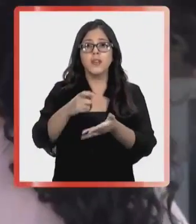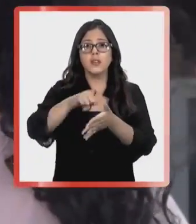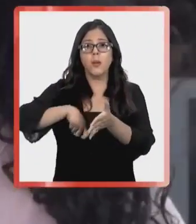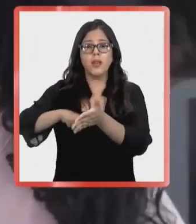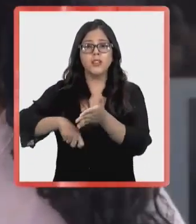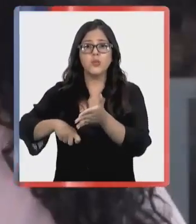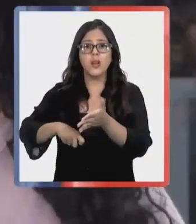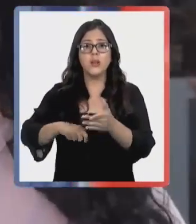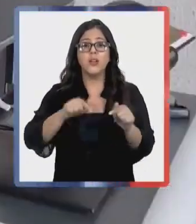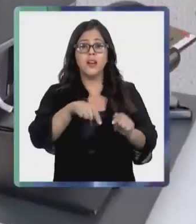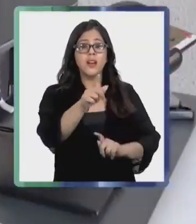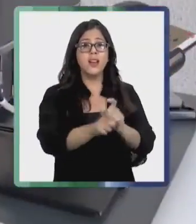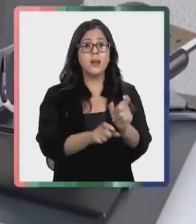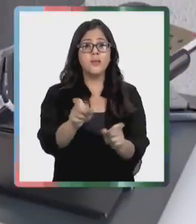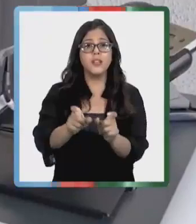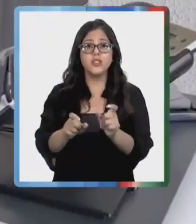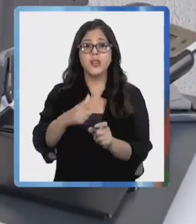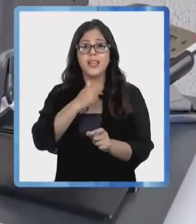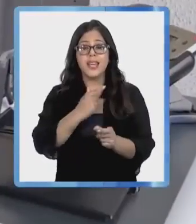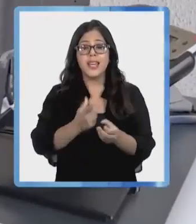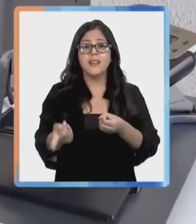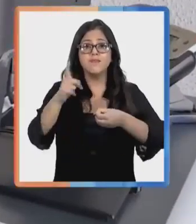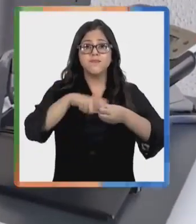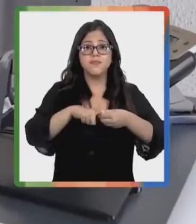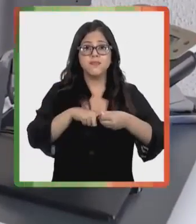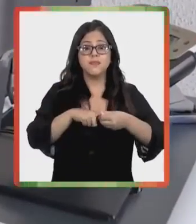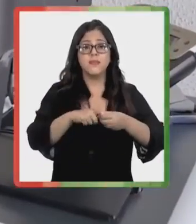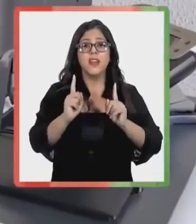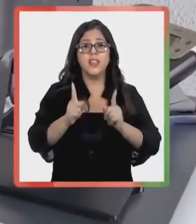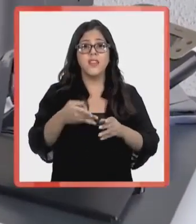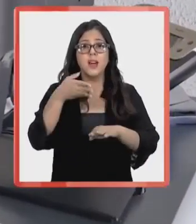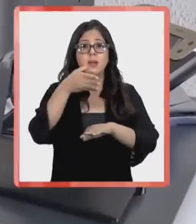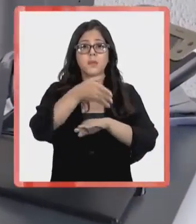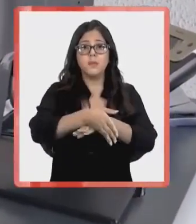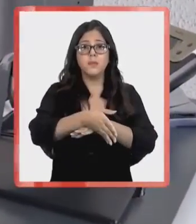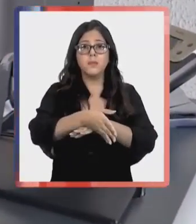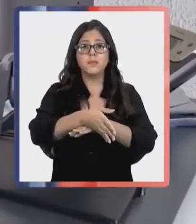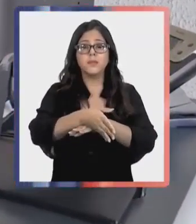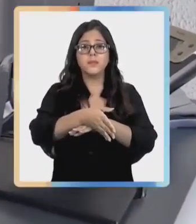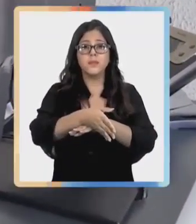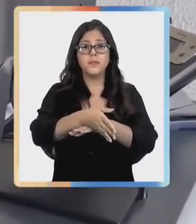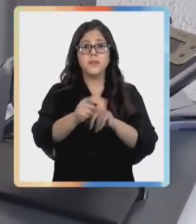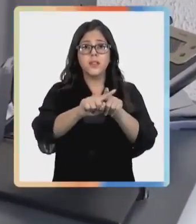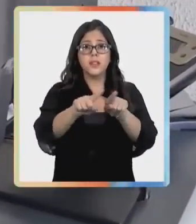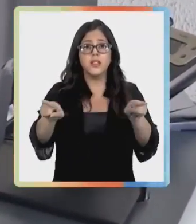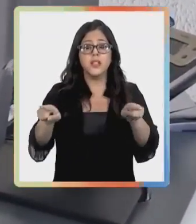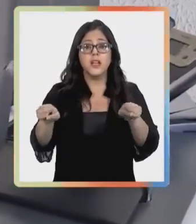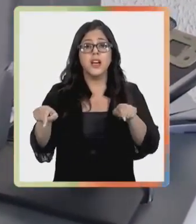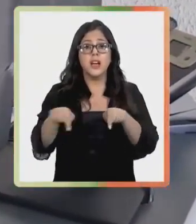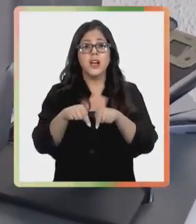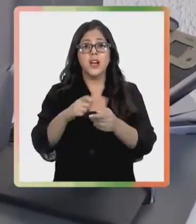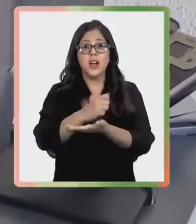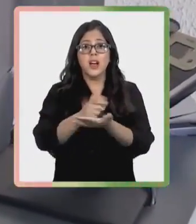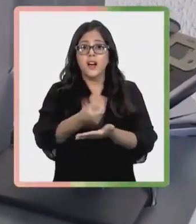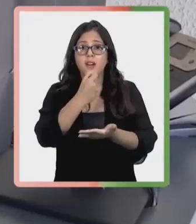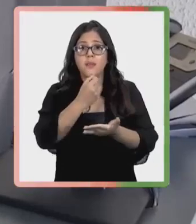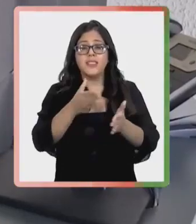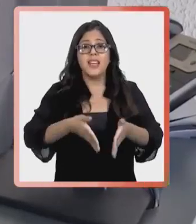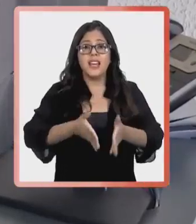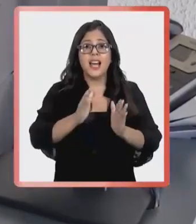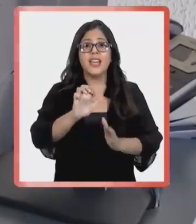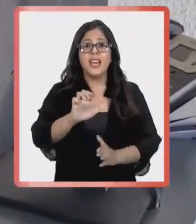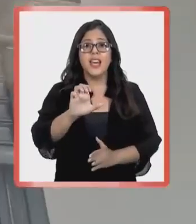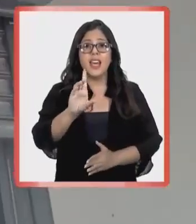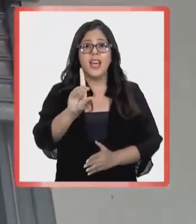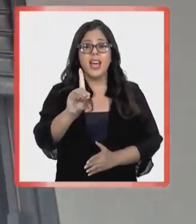mil pesos mensuales. Las personas que quieran inscribirse deben dirigirse a las dependencias de la farmacia popular en